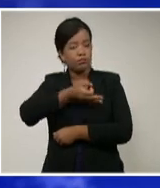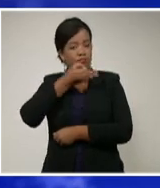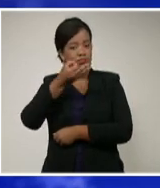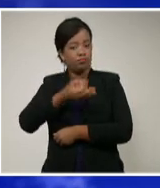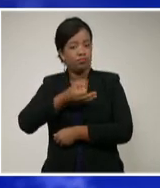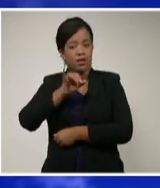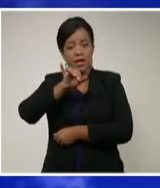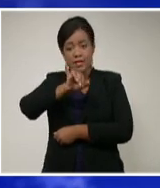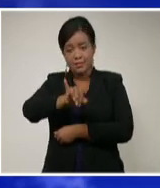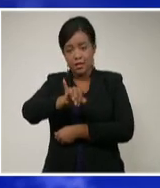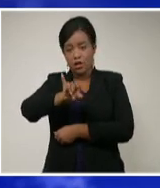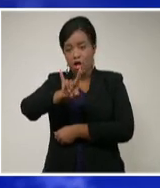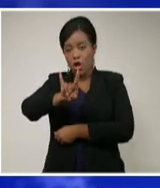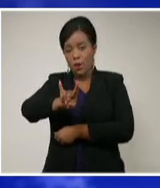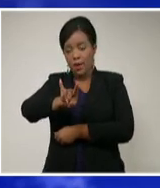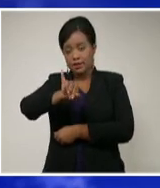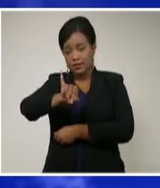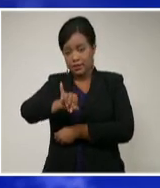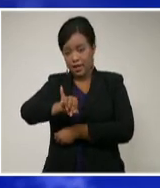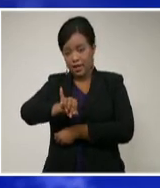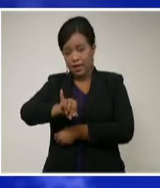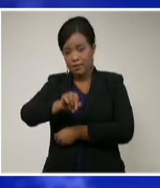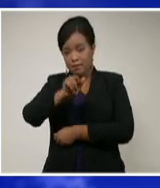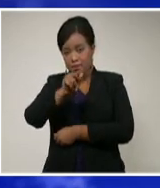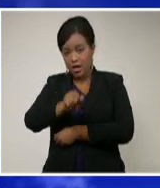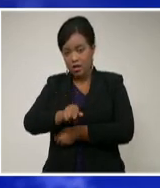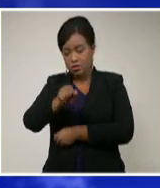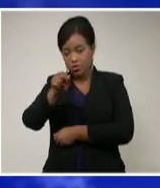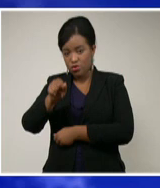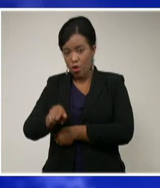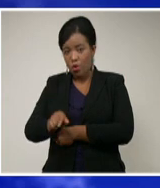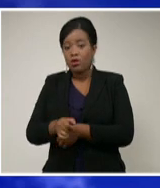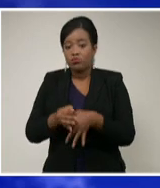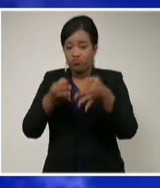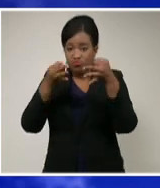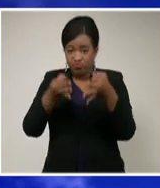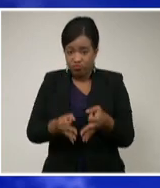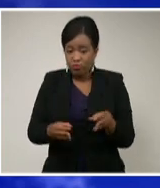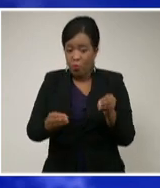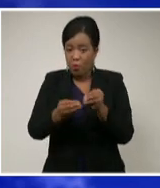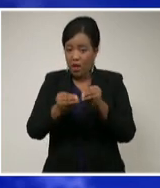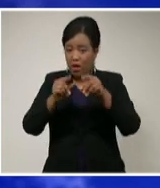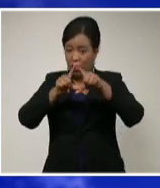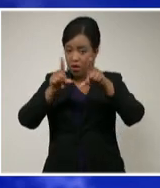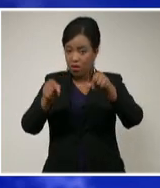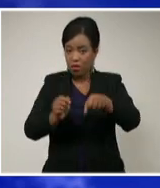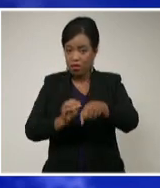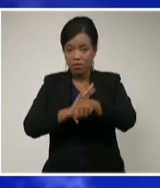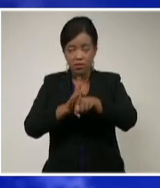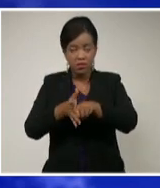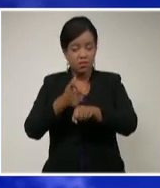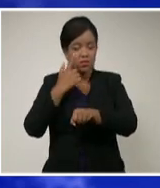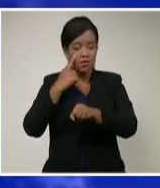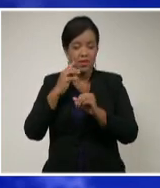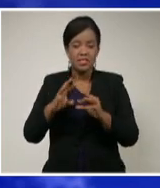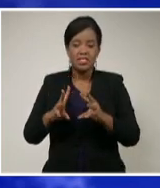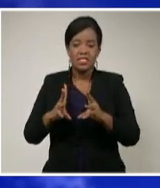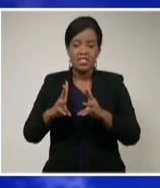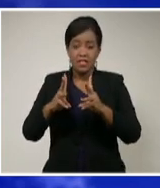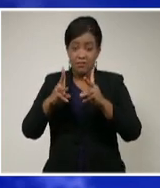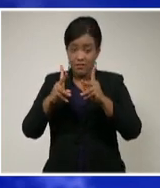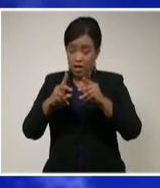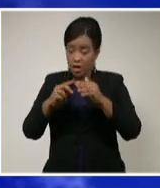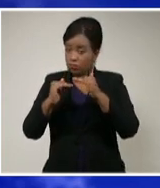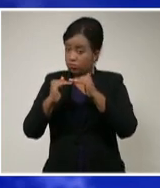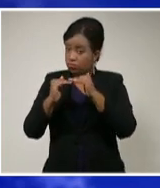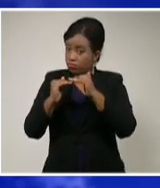696 casos autóctonos en el día de ayer es la cifra más baja que